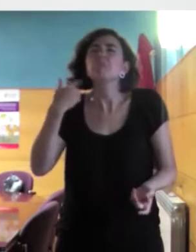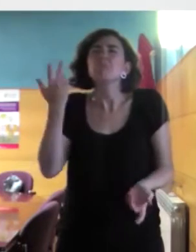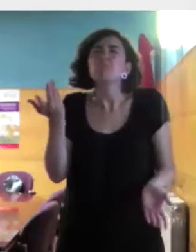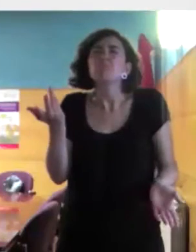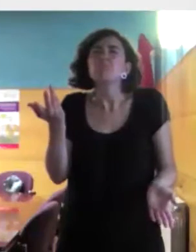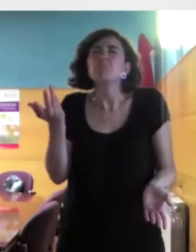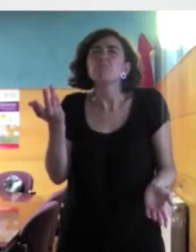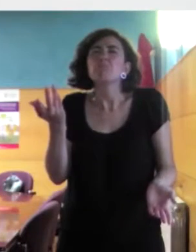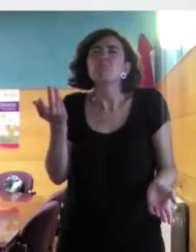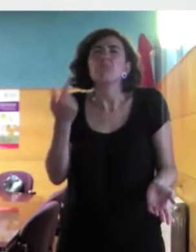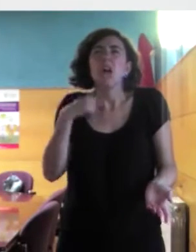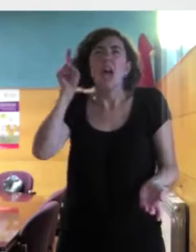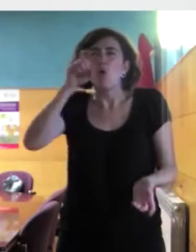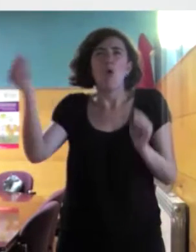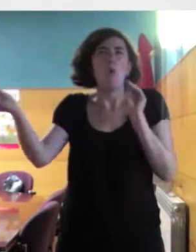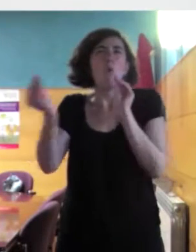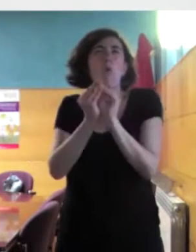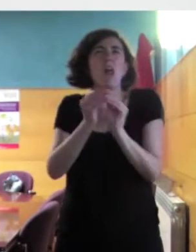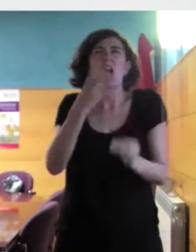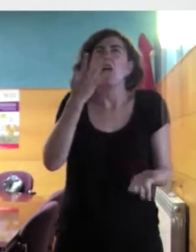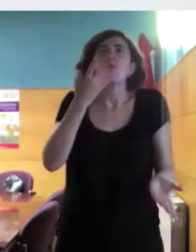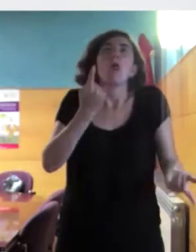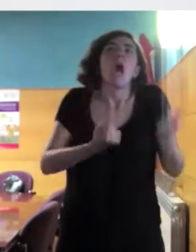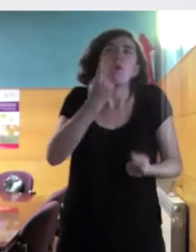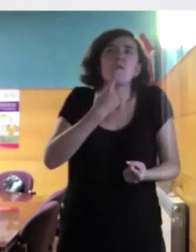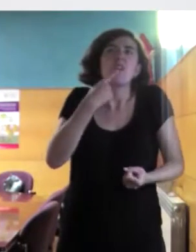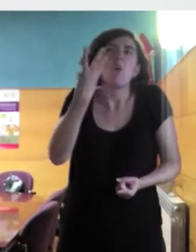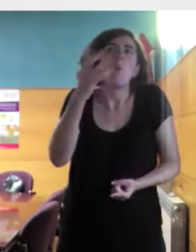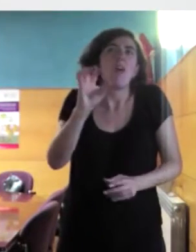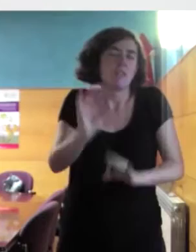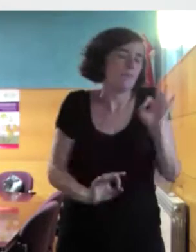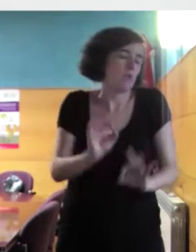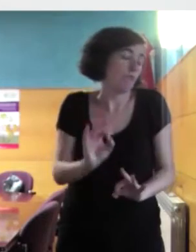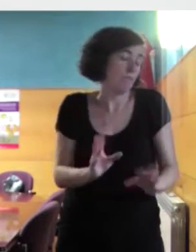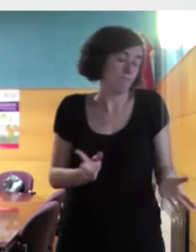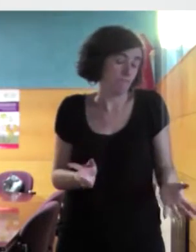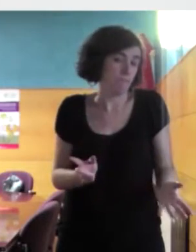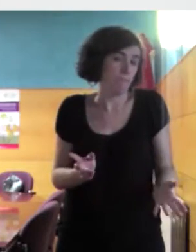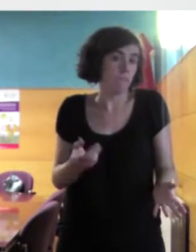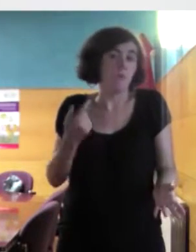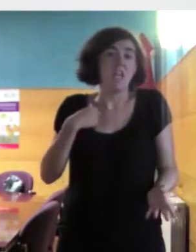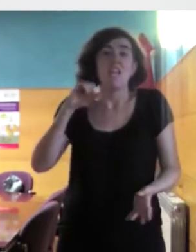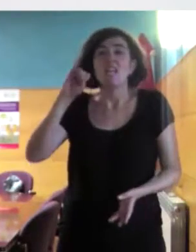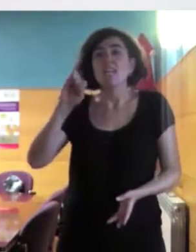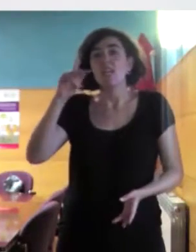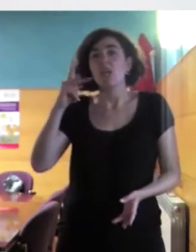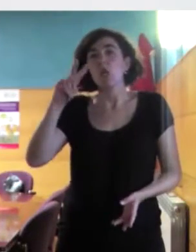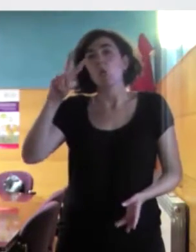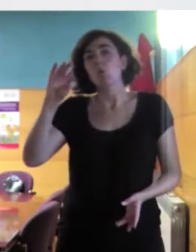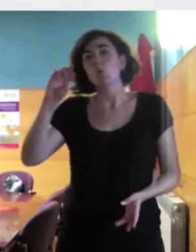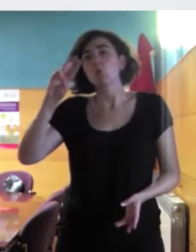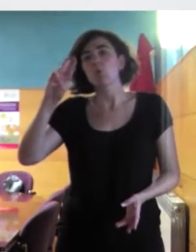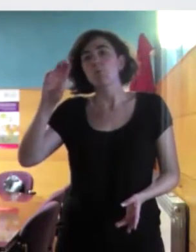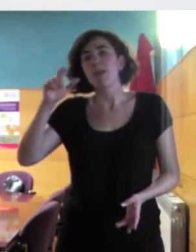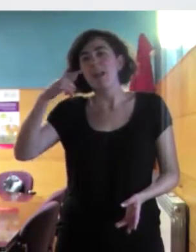diríais como mi alumnado que a veces llega hasta el 40%. Pues bueno, y Kuspegi nos dice que las cifras